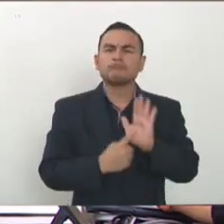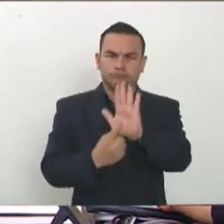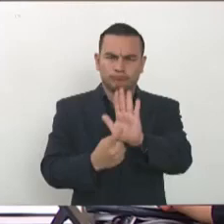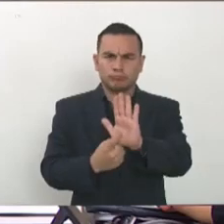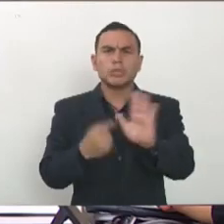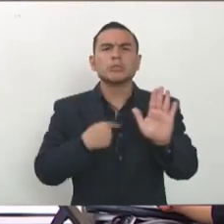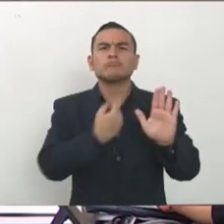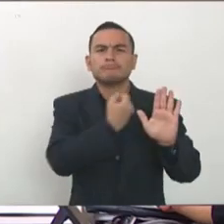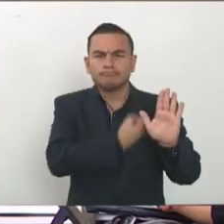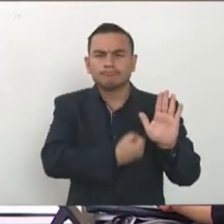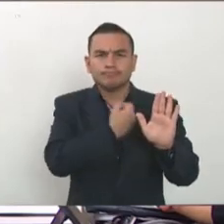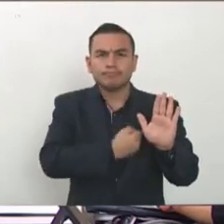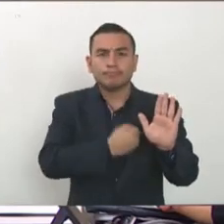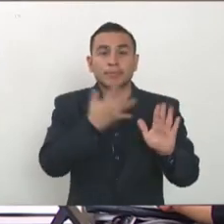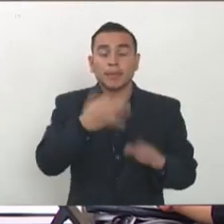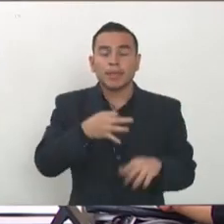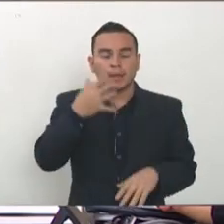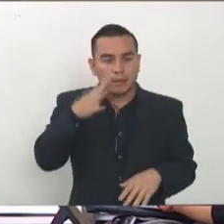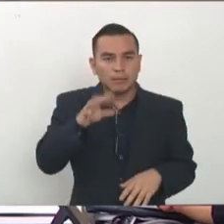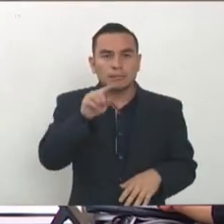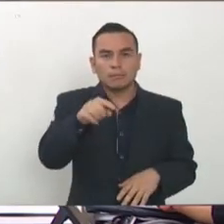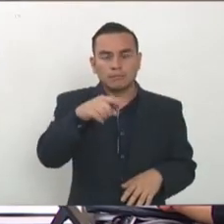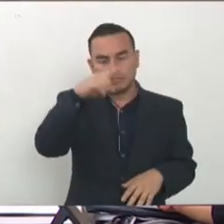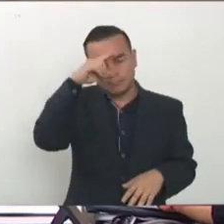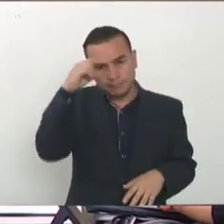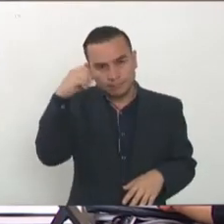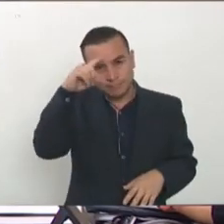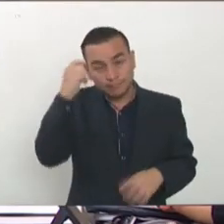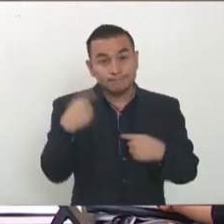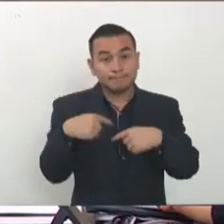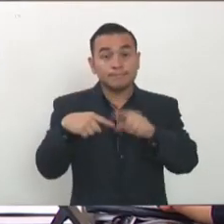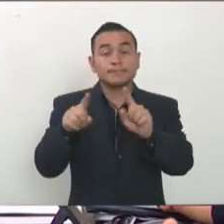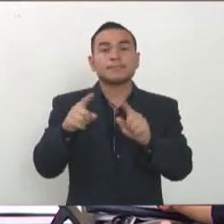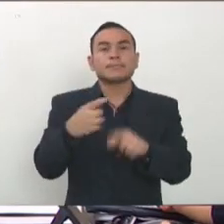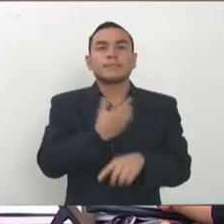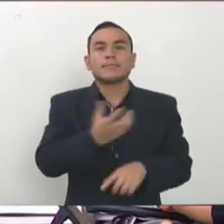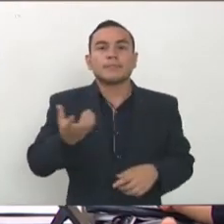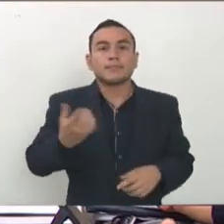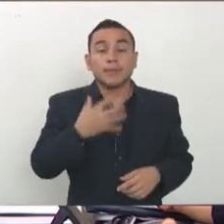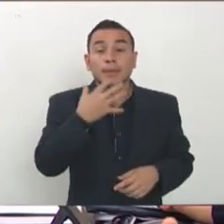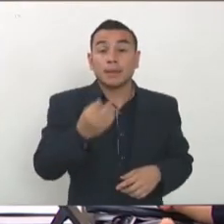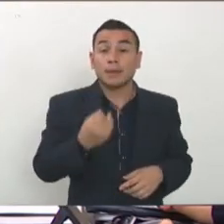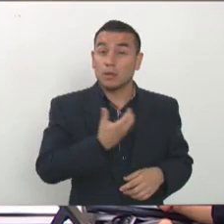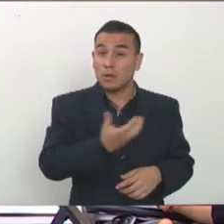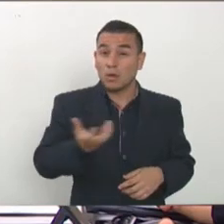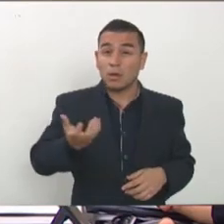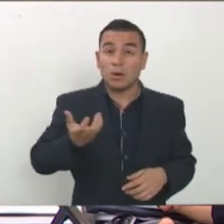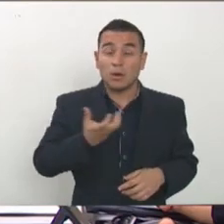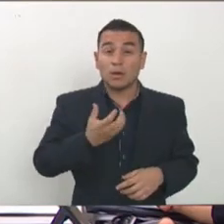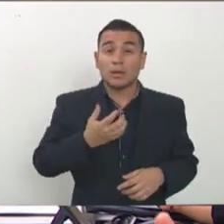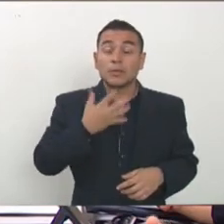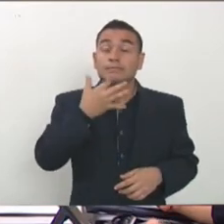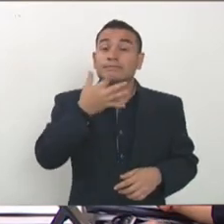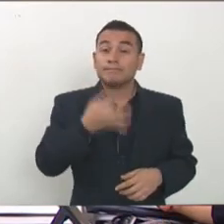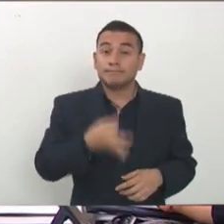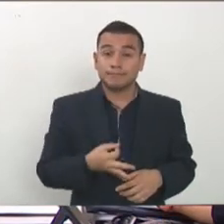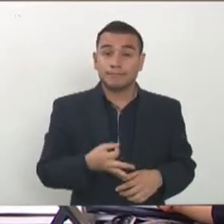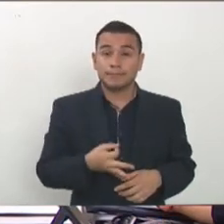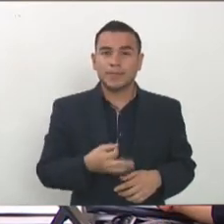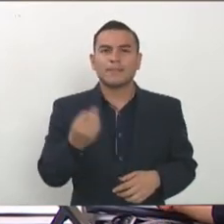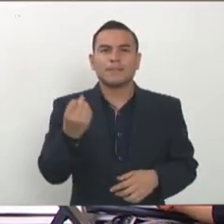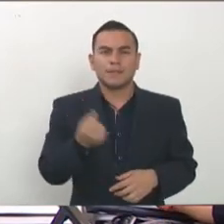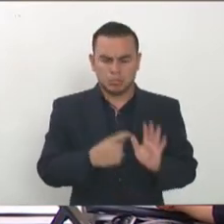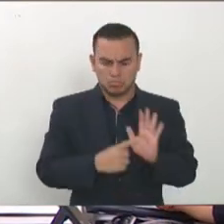comprobarlo pues si bueno obviamente si tiene salario y lo siguen pagando pues está fuera de la medida pero si no es